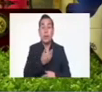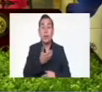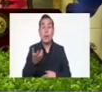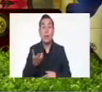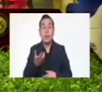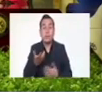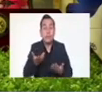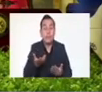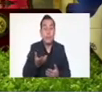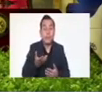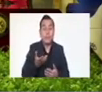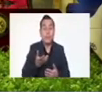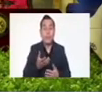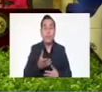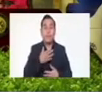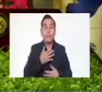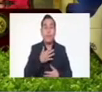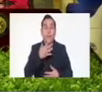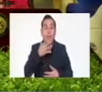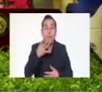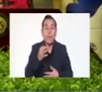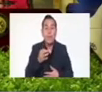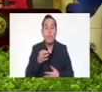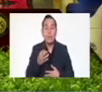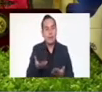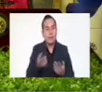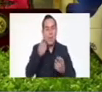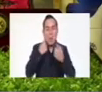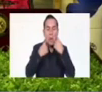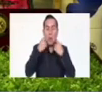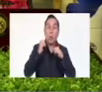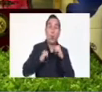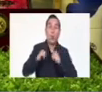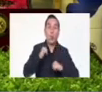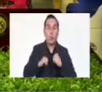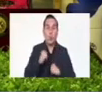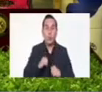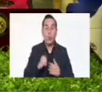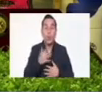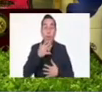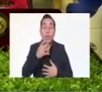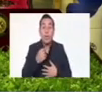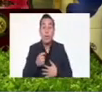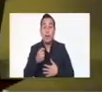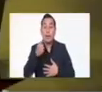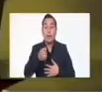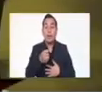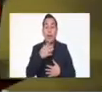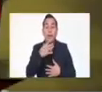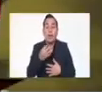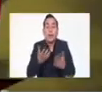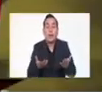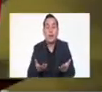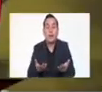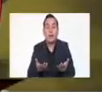el nombre, cuando, ellas sabían, que por ley, no tenían, que mencionar, el nombre, de la muchacha, y son,